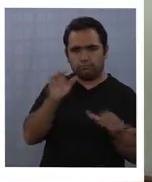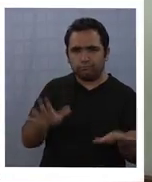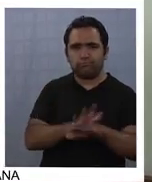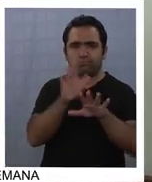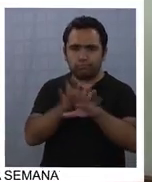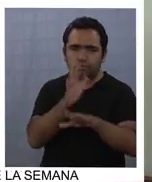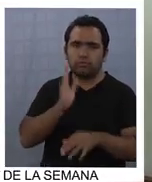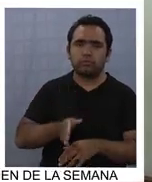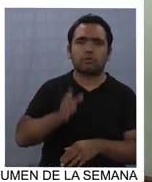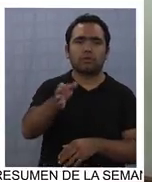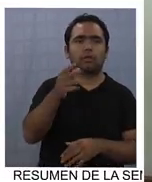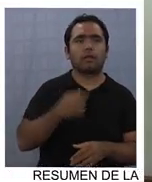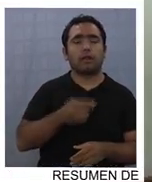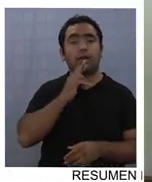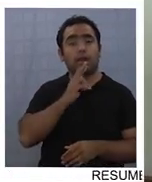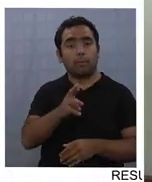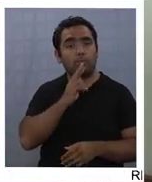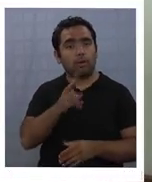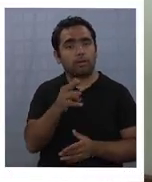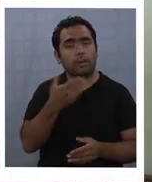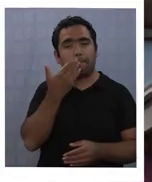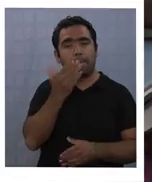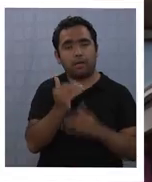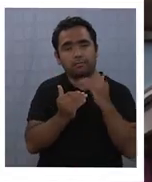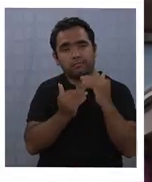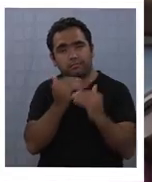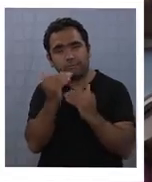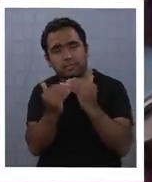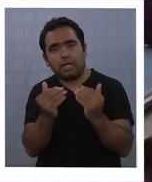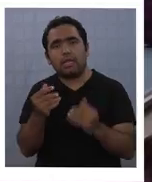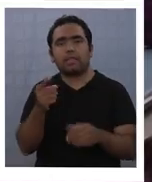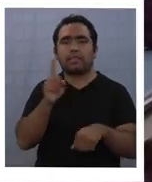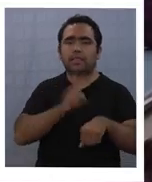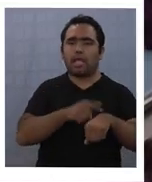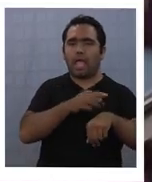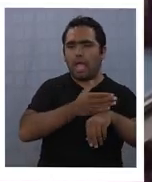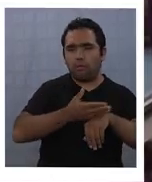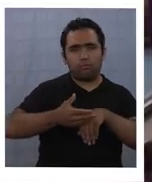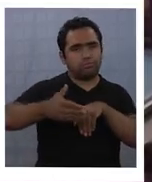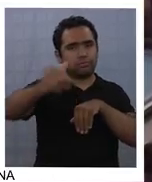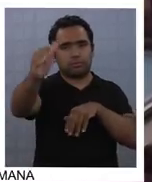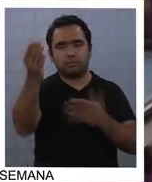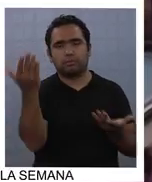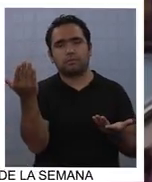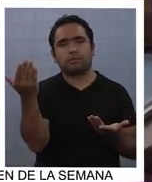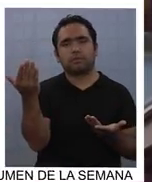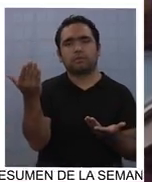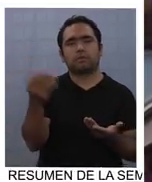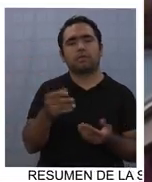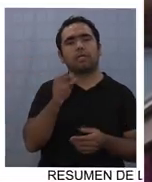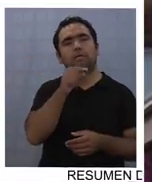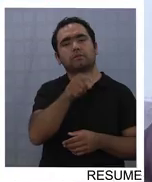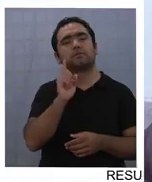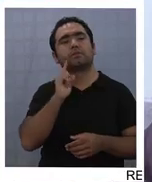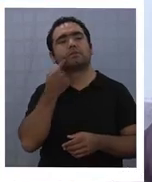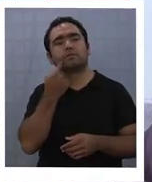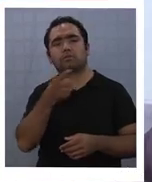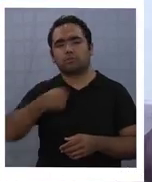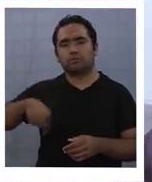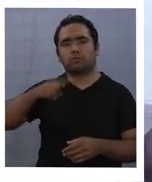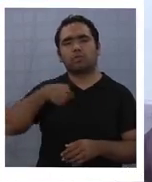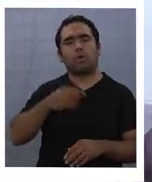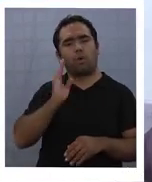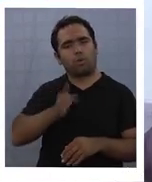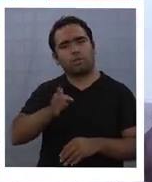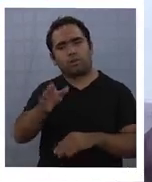línea. Los resultados en general de mejoramiento son visiones de largo plazo y eso implica que nosotros sigamos en las colaboraciones